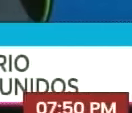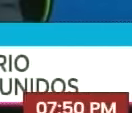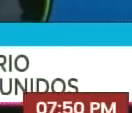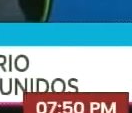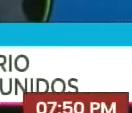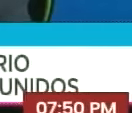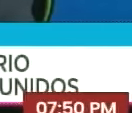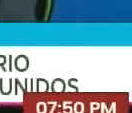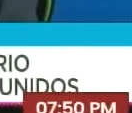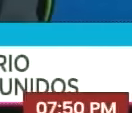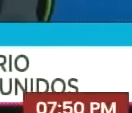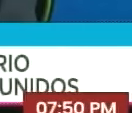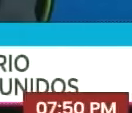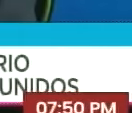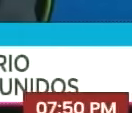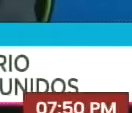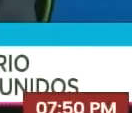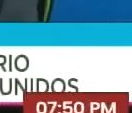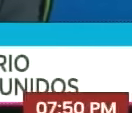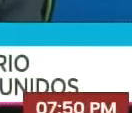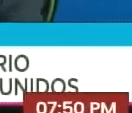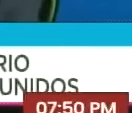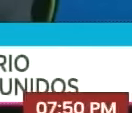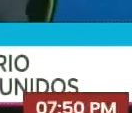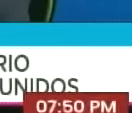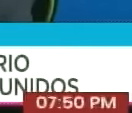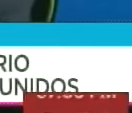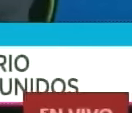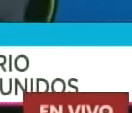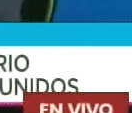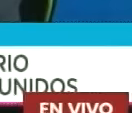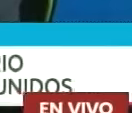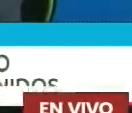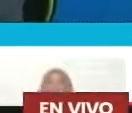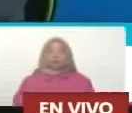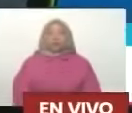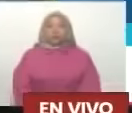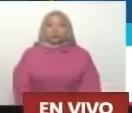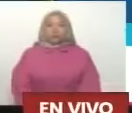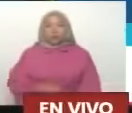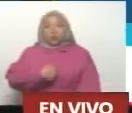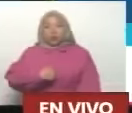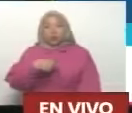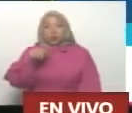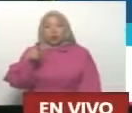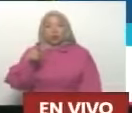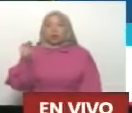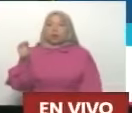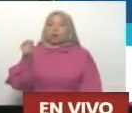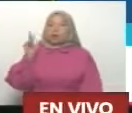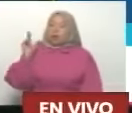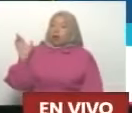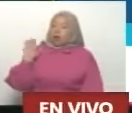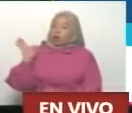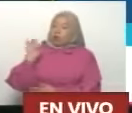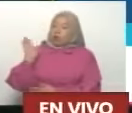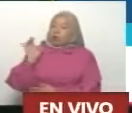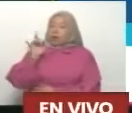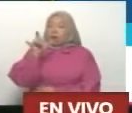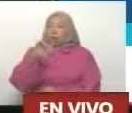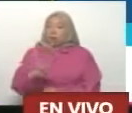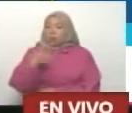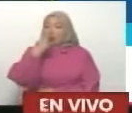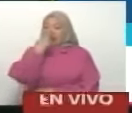frente de guerra En China Yo estaba hablando Con un agente De los invitados especiales